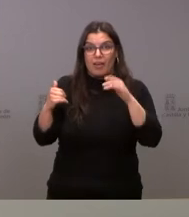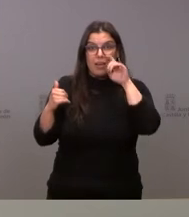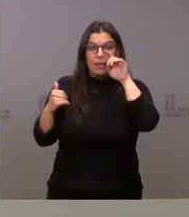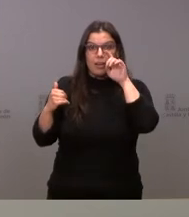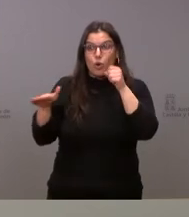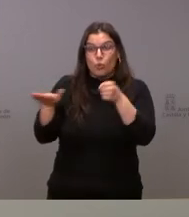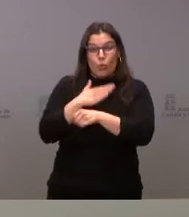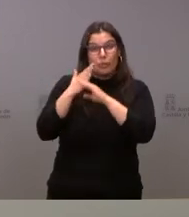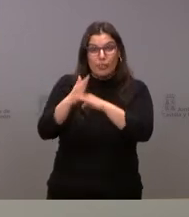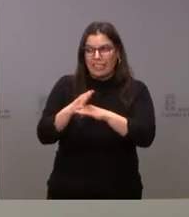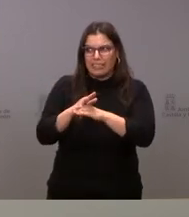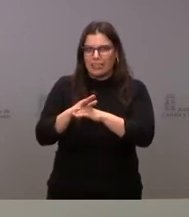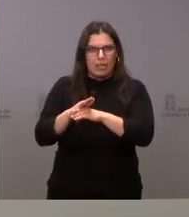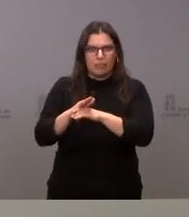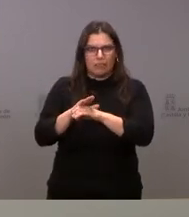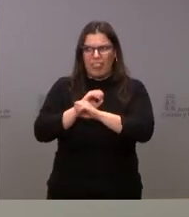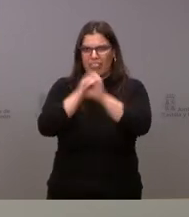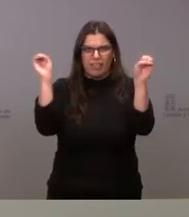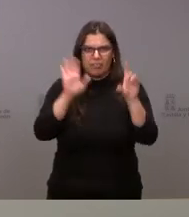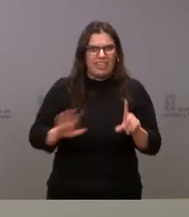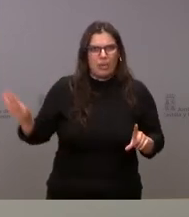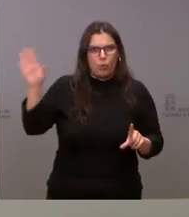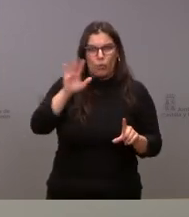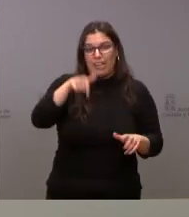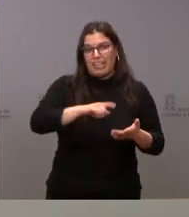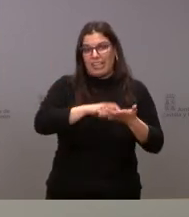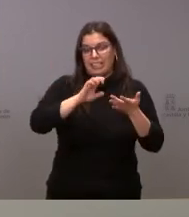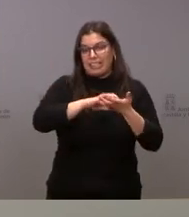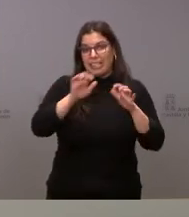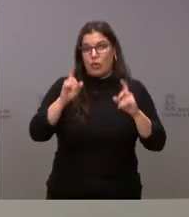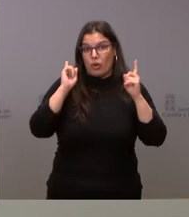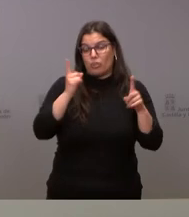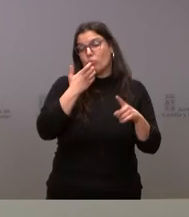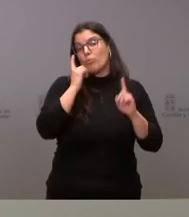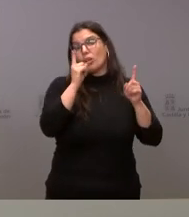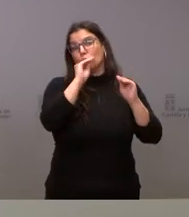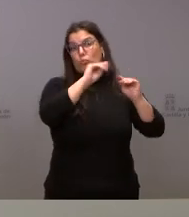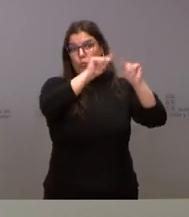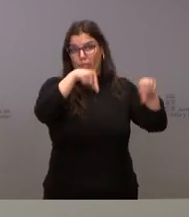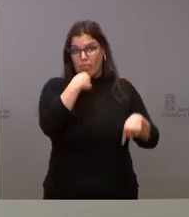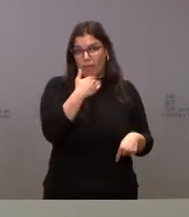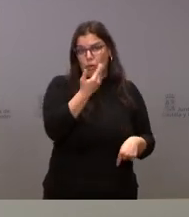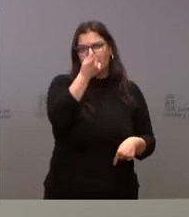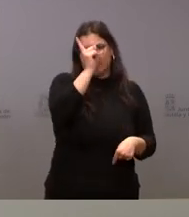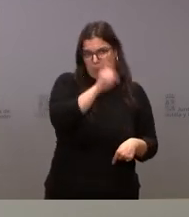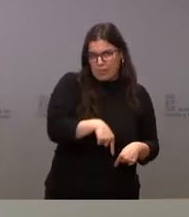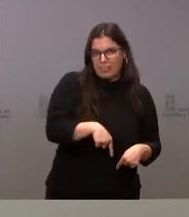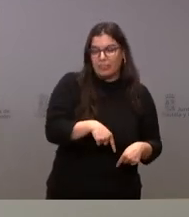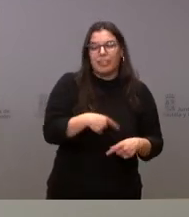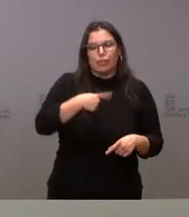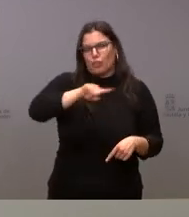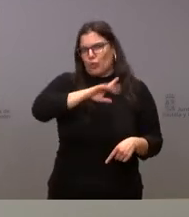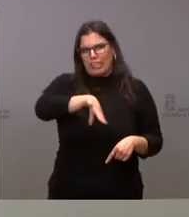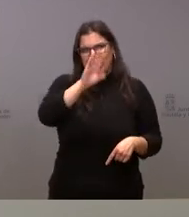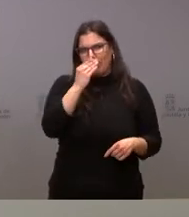cubiertos a día de hoy con nuestras necesidades el caso de Castilla y León y el caso de Zamora que usted plantea no es una excepción y entendemos perfectamente